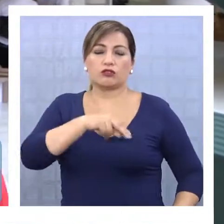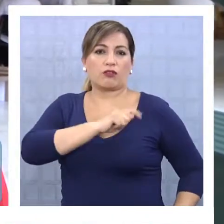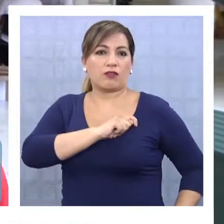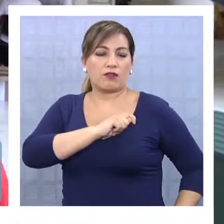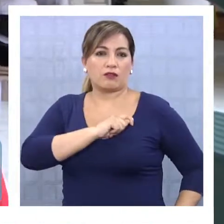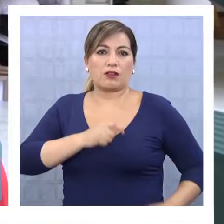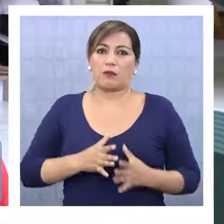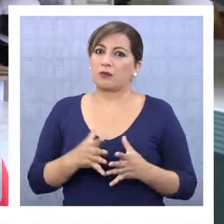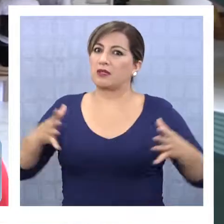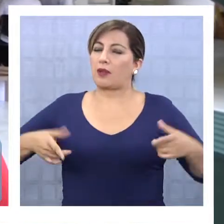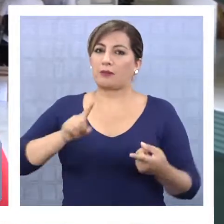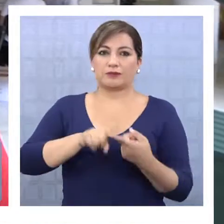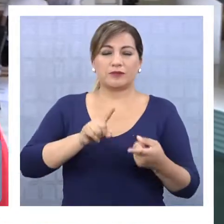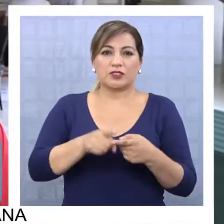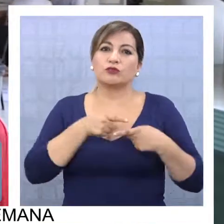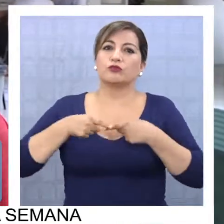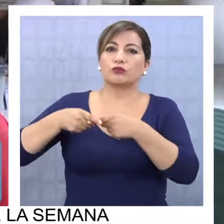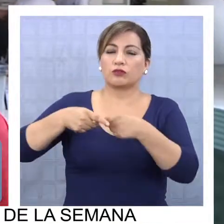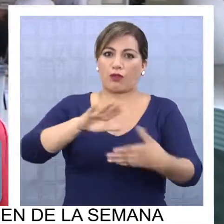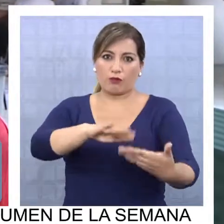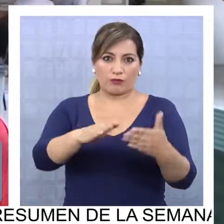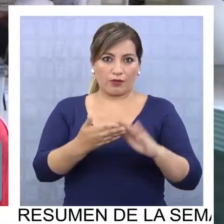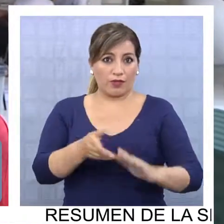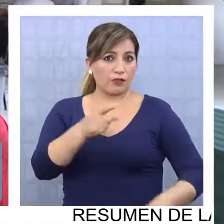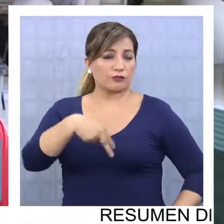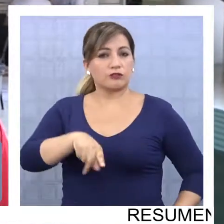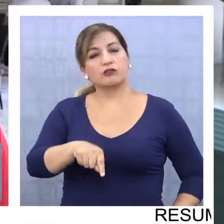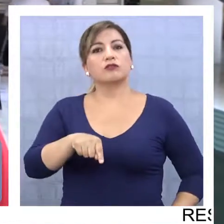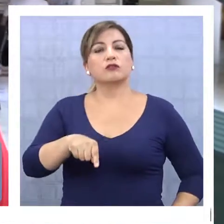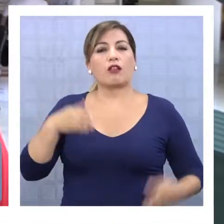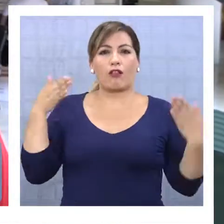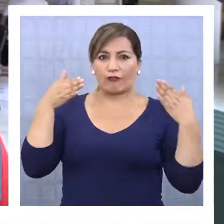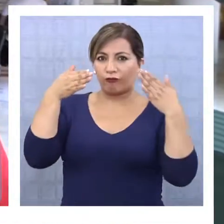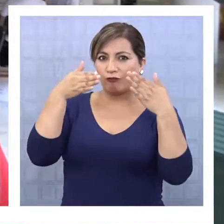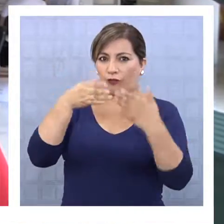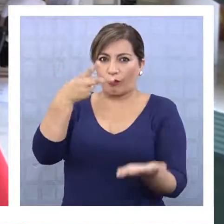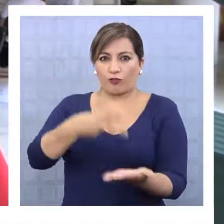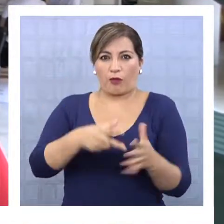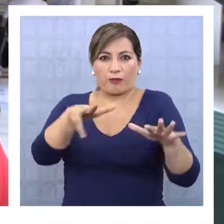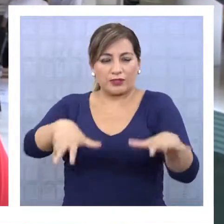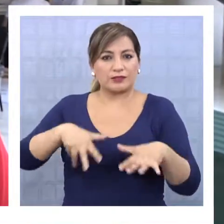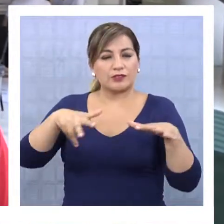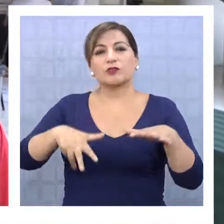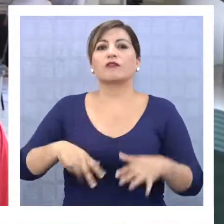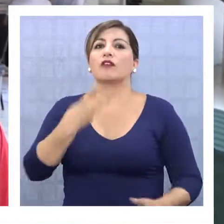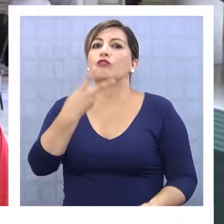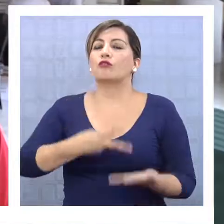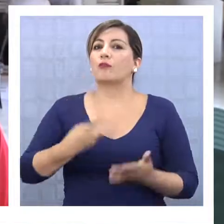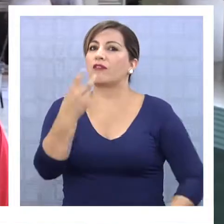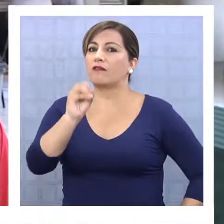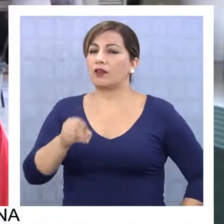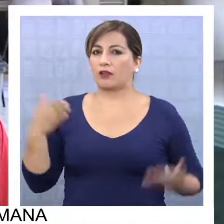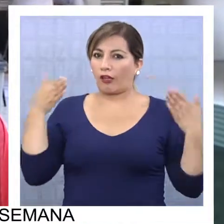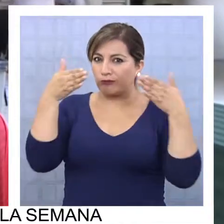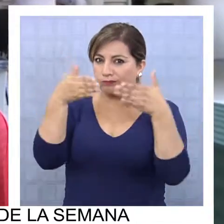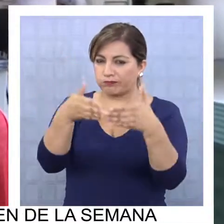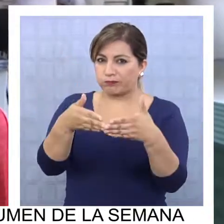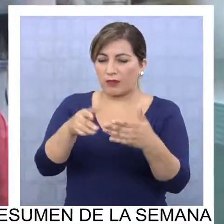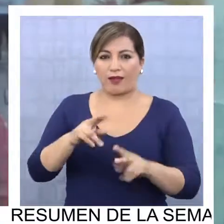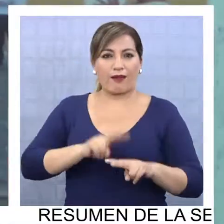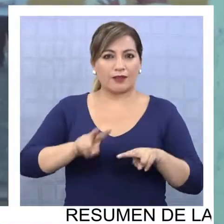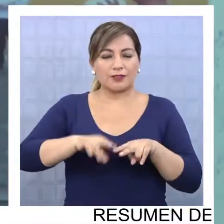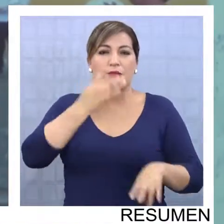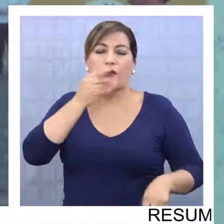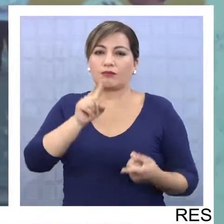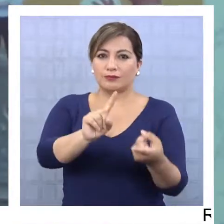tenemos que aumentar nuestra participación social comunitaria. Por lo tanto, los enfoques del 2019 y 2020 van a estar